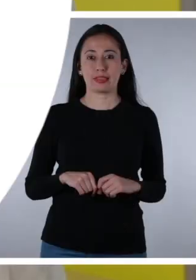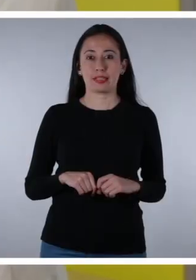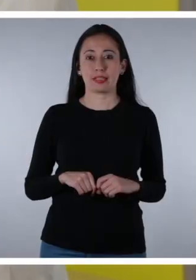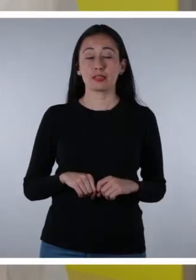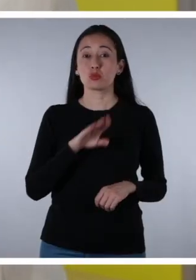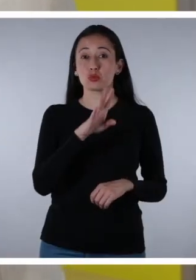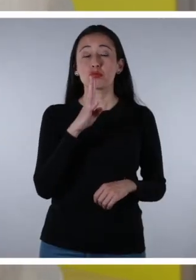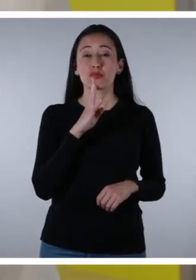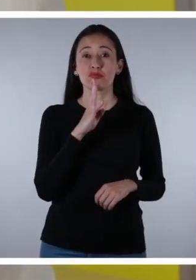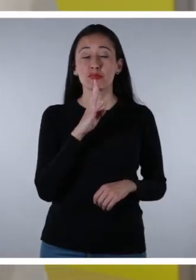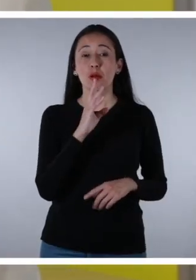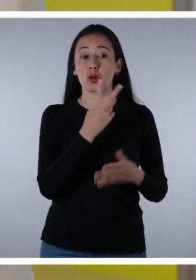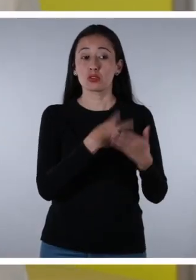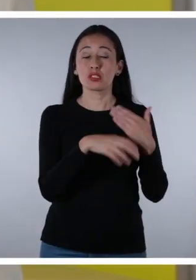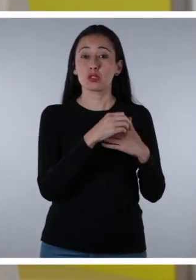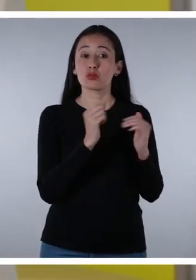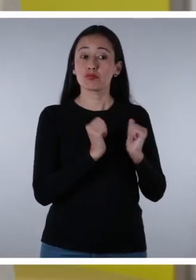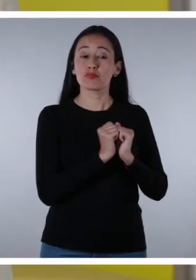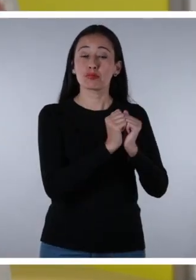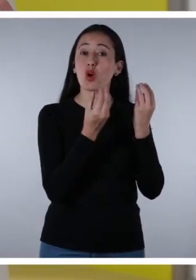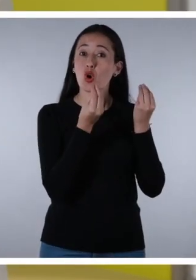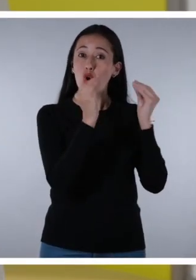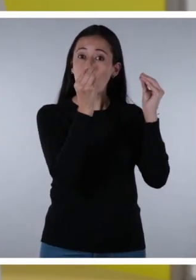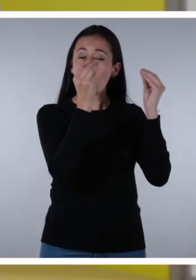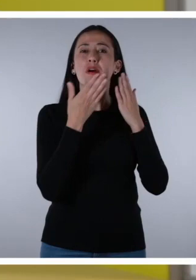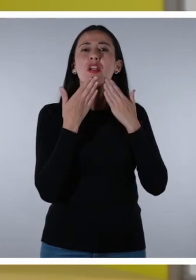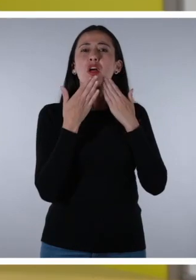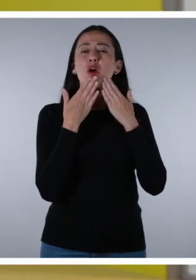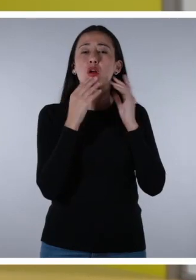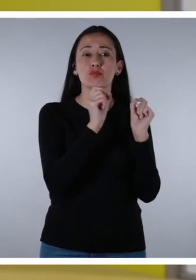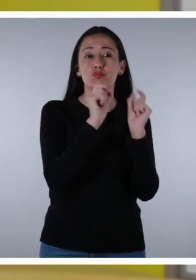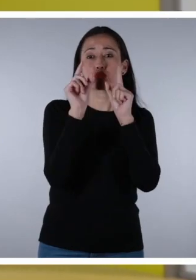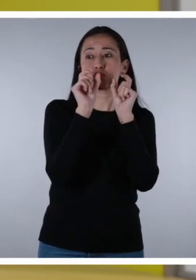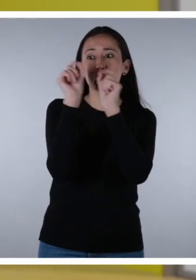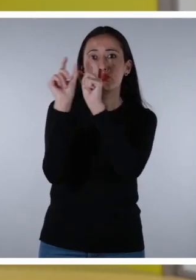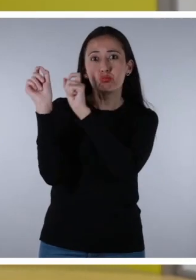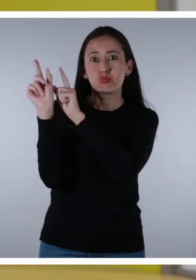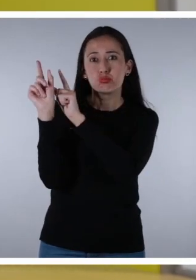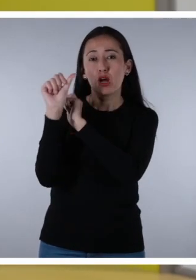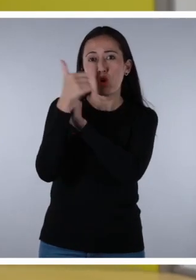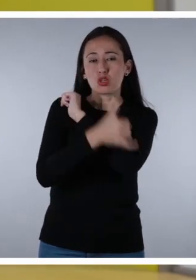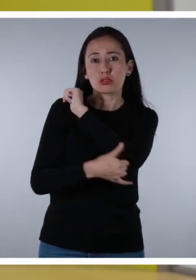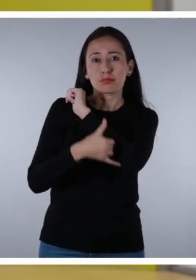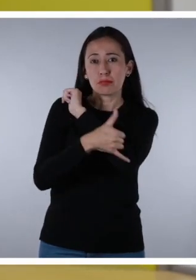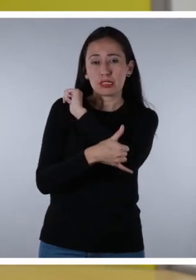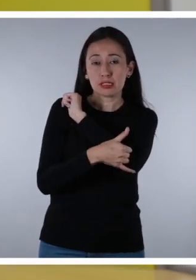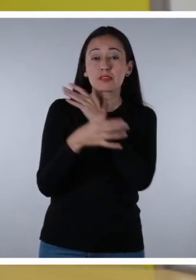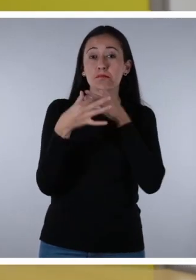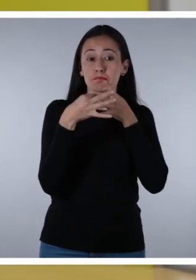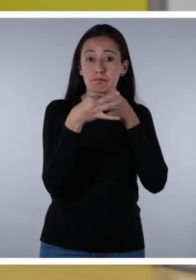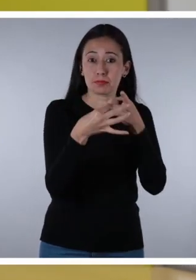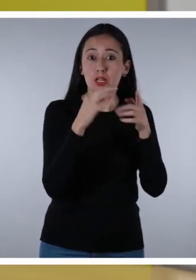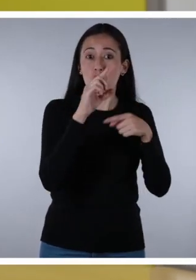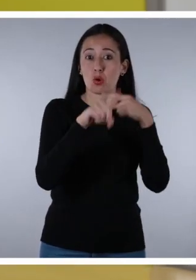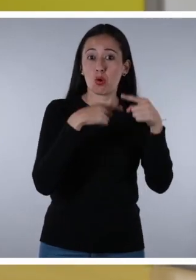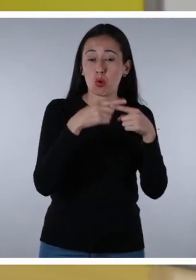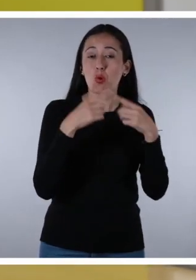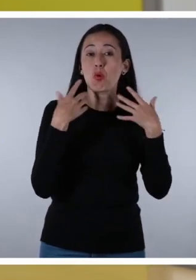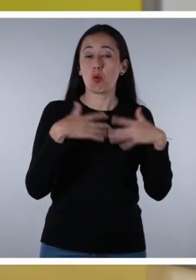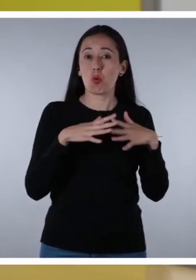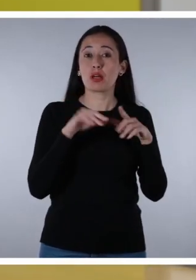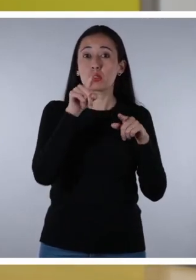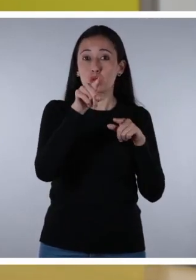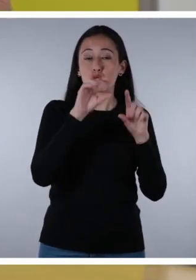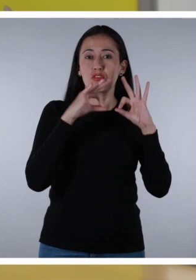¿Has hablado con tus hijos e hijas adolescentes sobre movilidad humana o migración? Esta guía puede servirte si eres una familia en situación